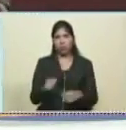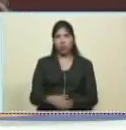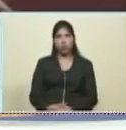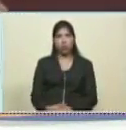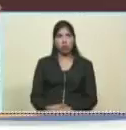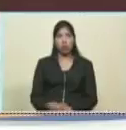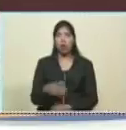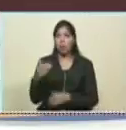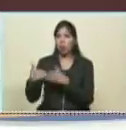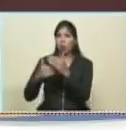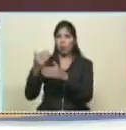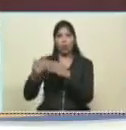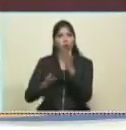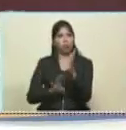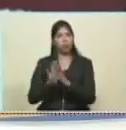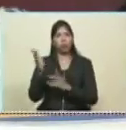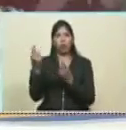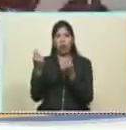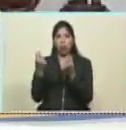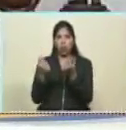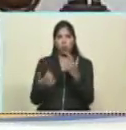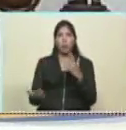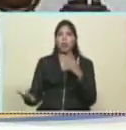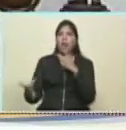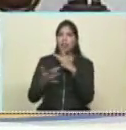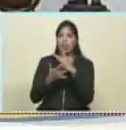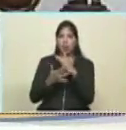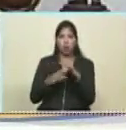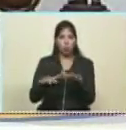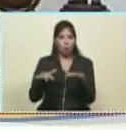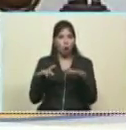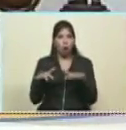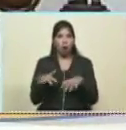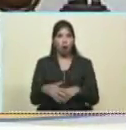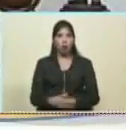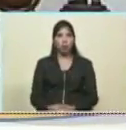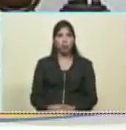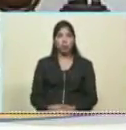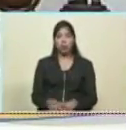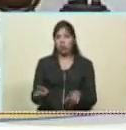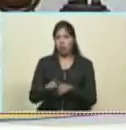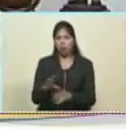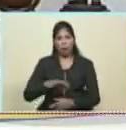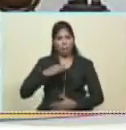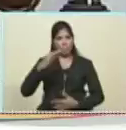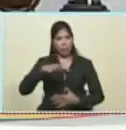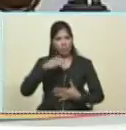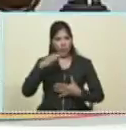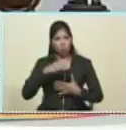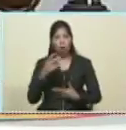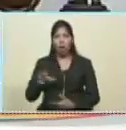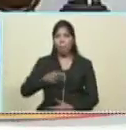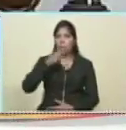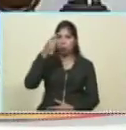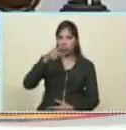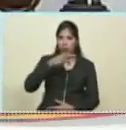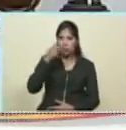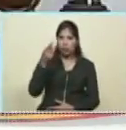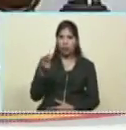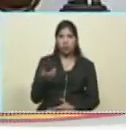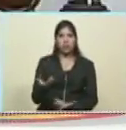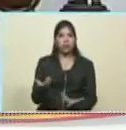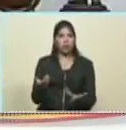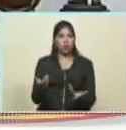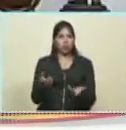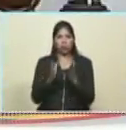económico, su poder tecnológico, su poder espiritual, su poder político, su radio